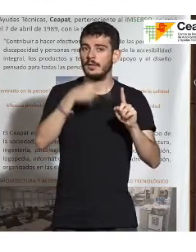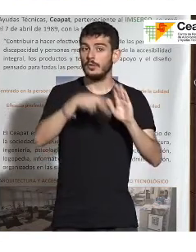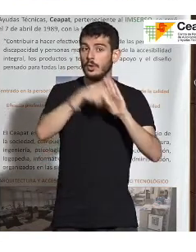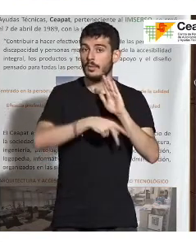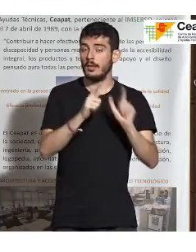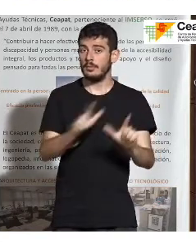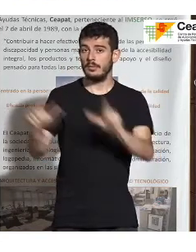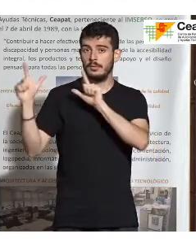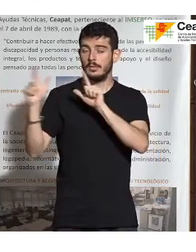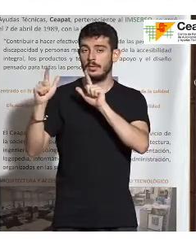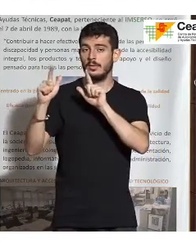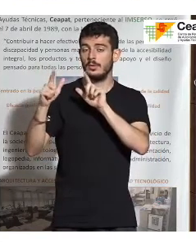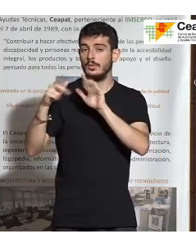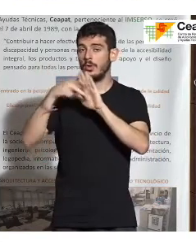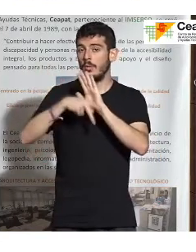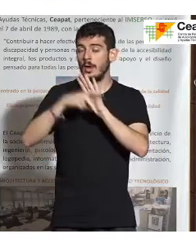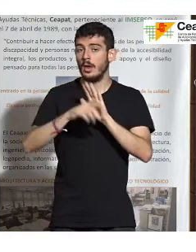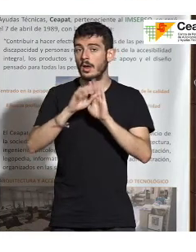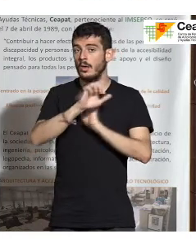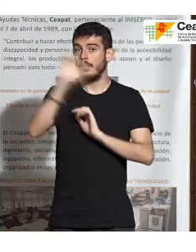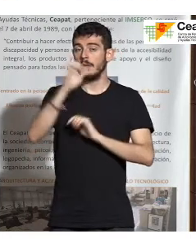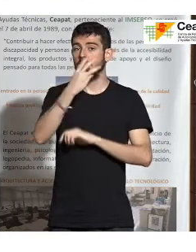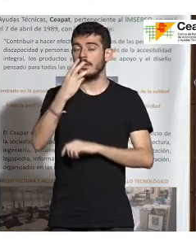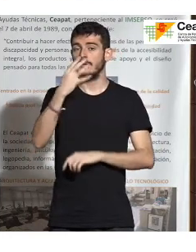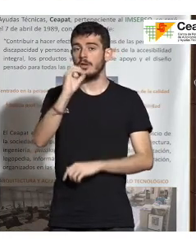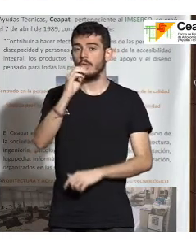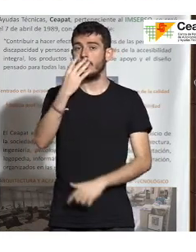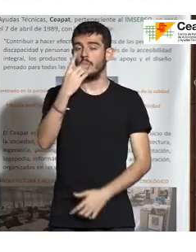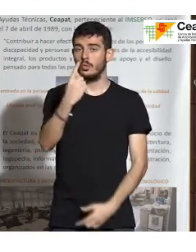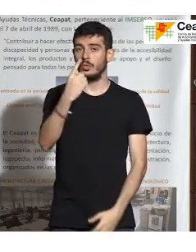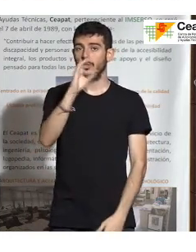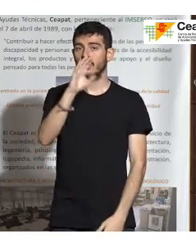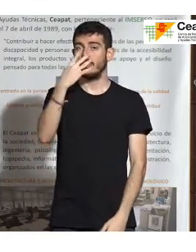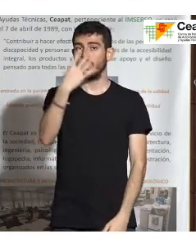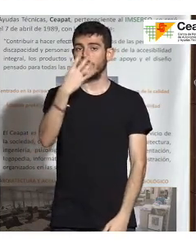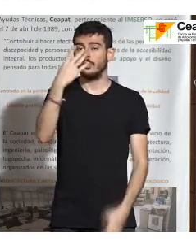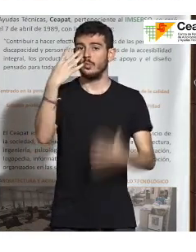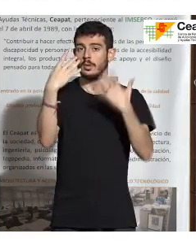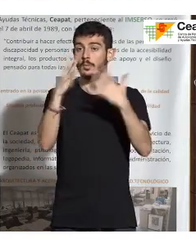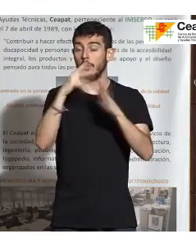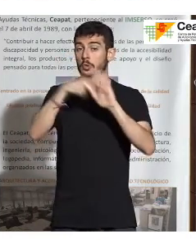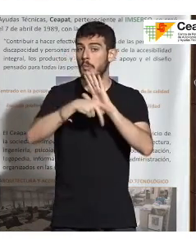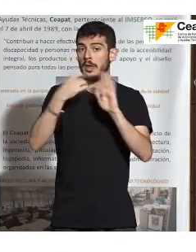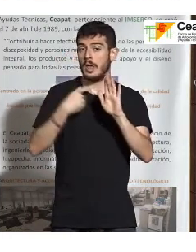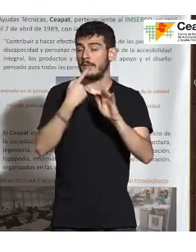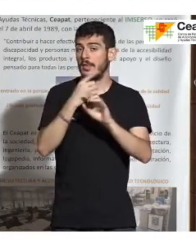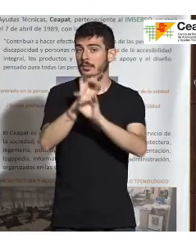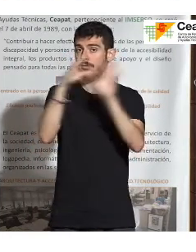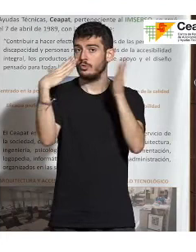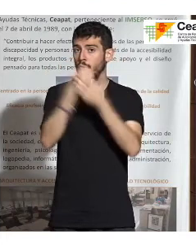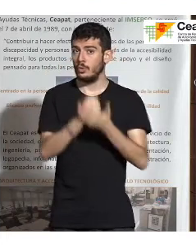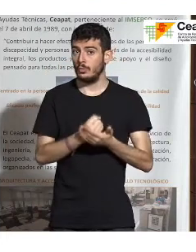pantalla, a la norma europea 301549, porque esa norma ya lo dice todo. Bueno, pues entonces